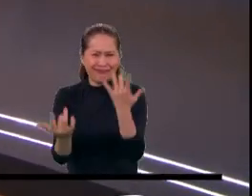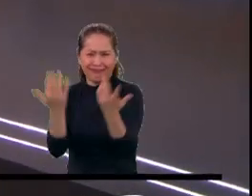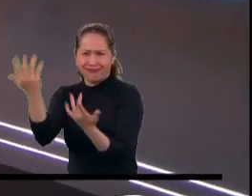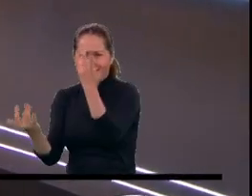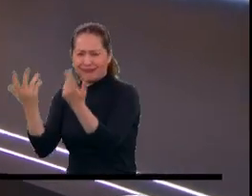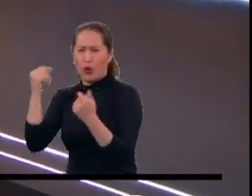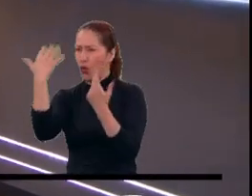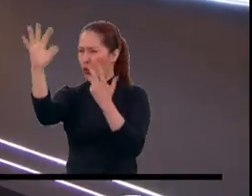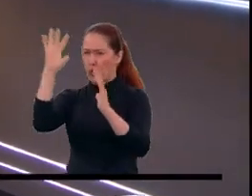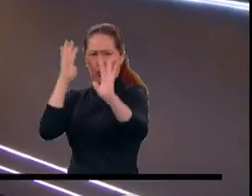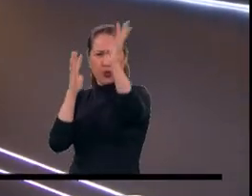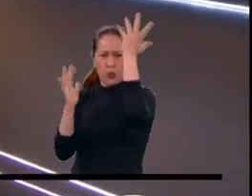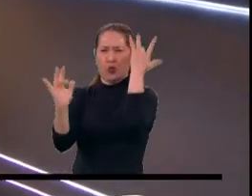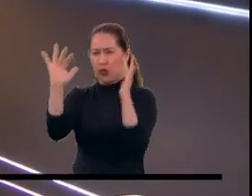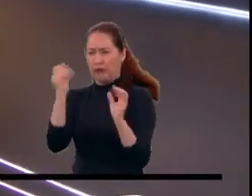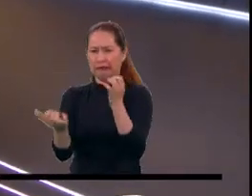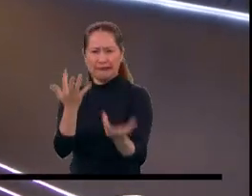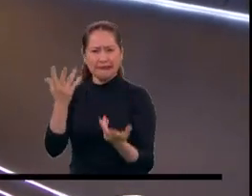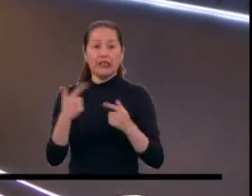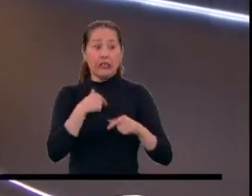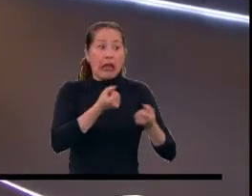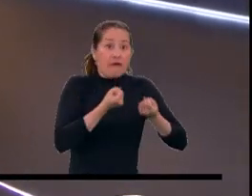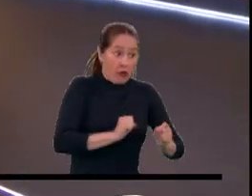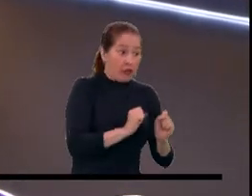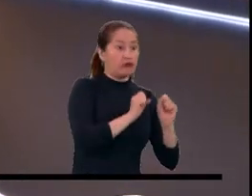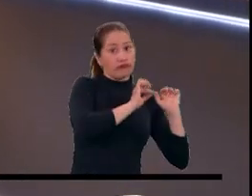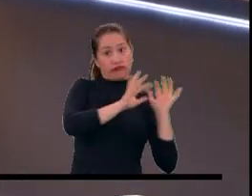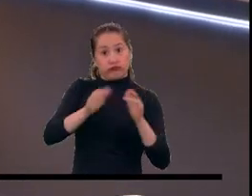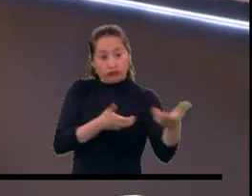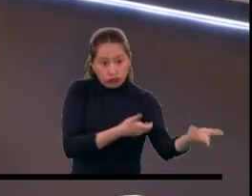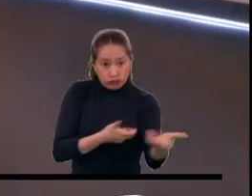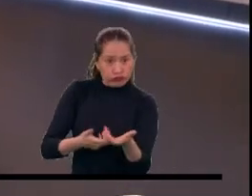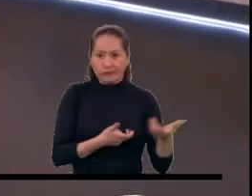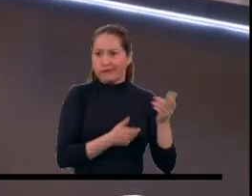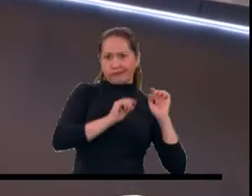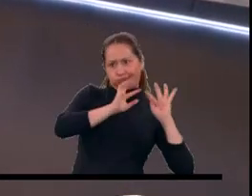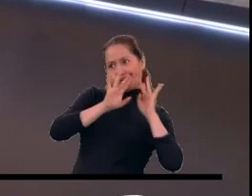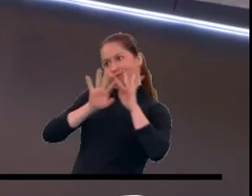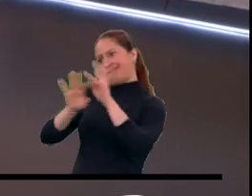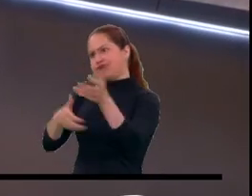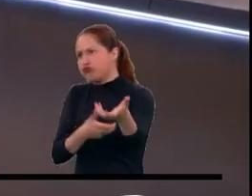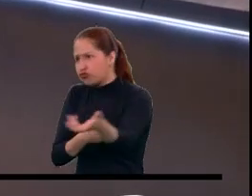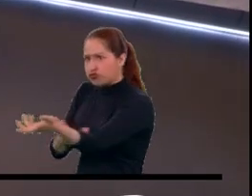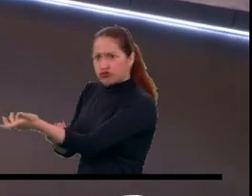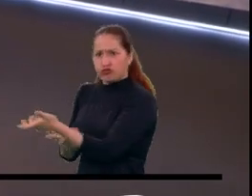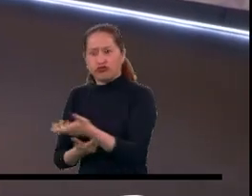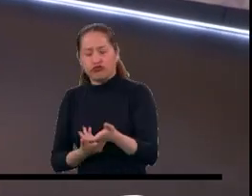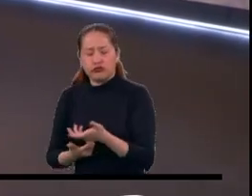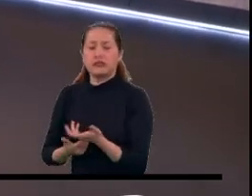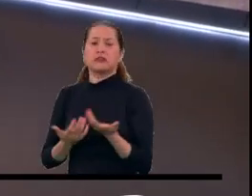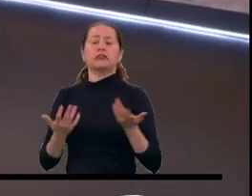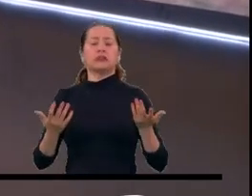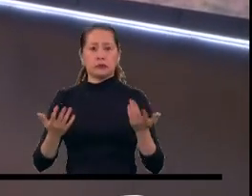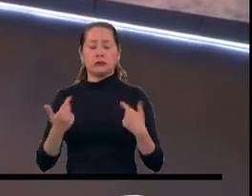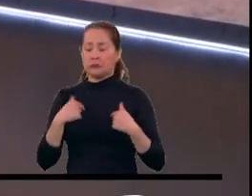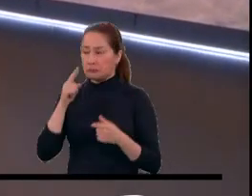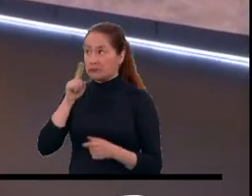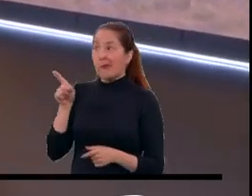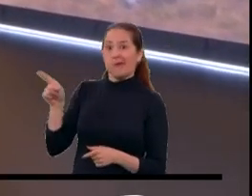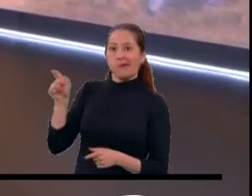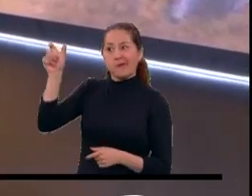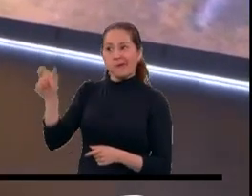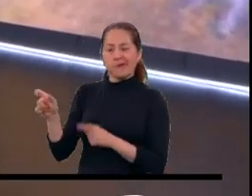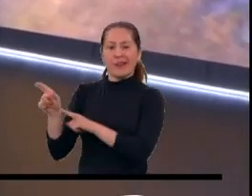han sido titánicos. Vamos de inmediato al municipio de Mosquera. Allí está Jessica Tobar. Jessica, cuéntenos cuál es la situación a esta hora con el